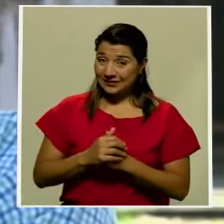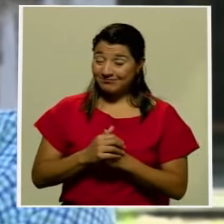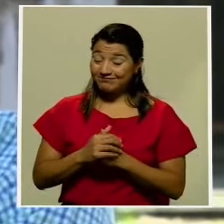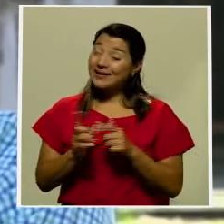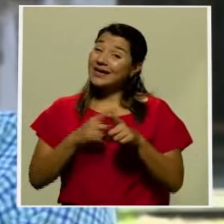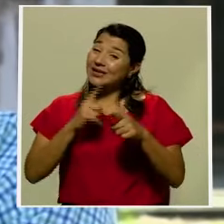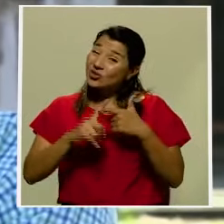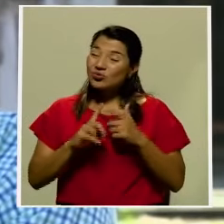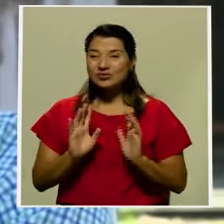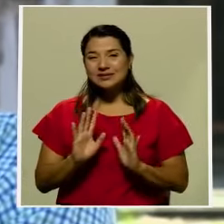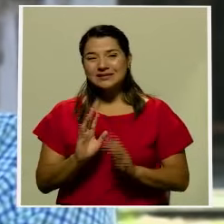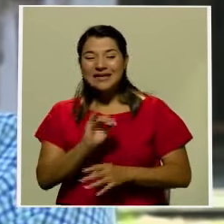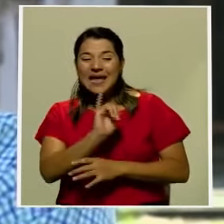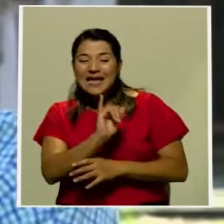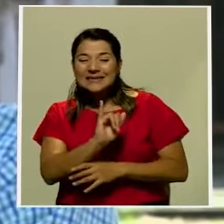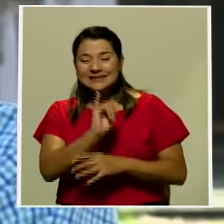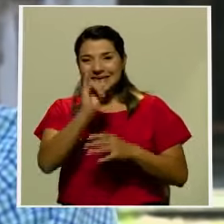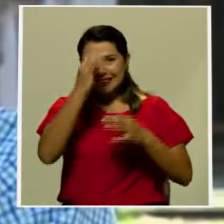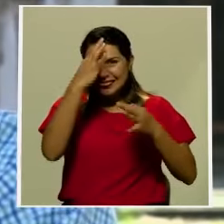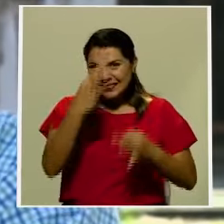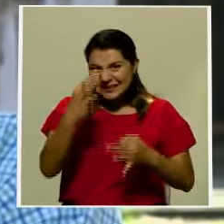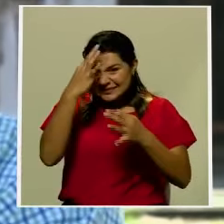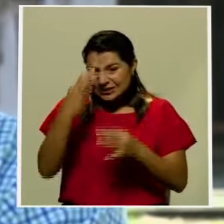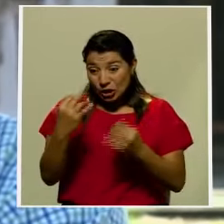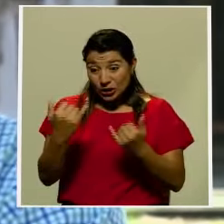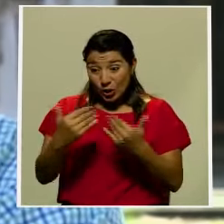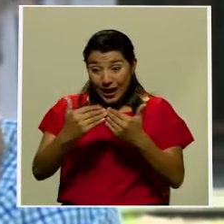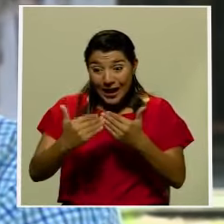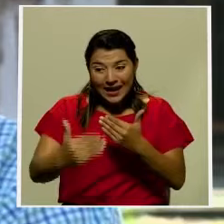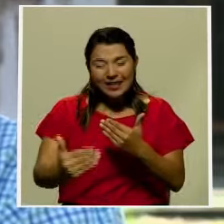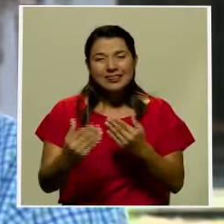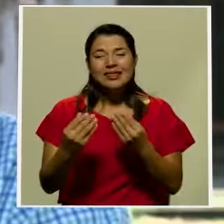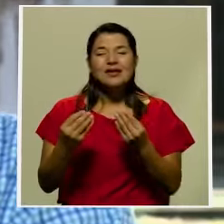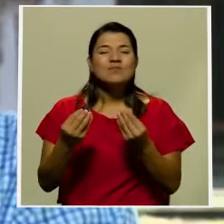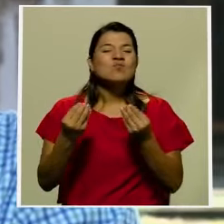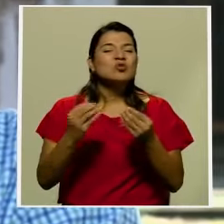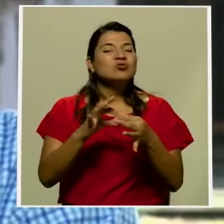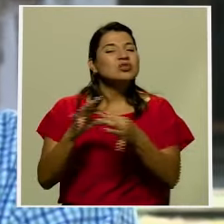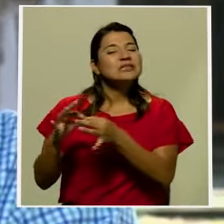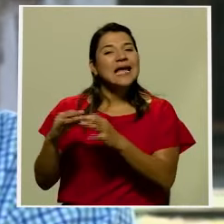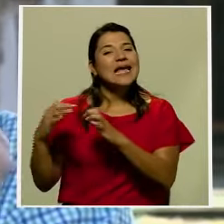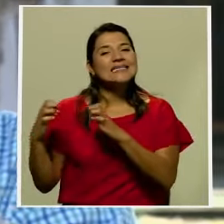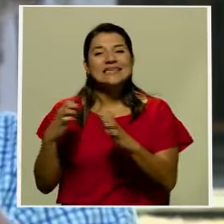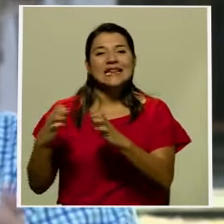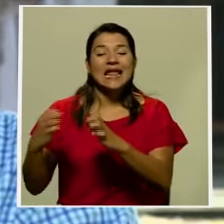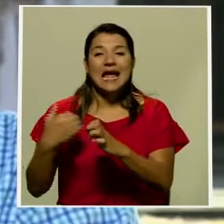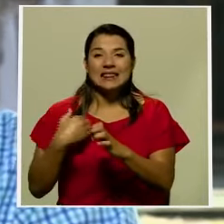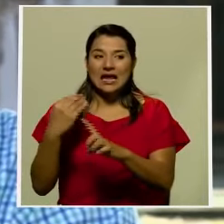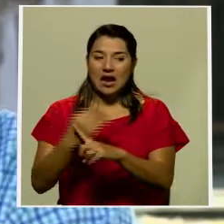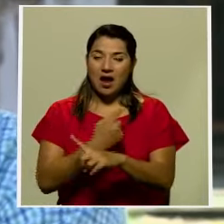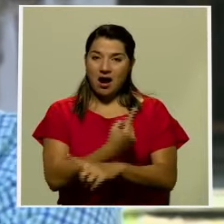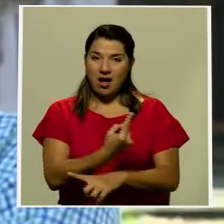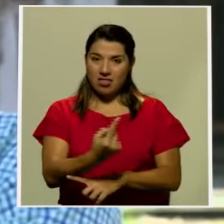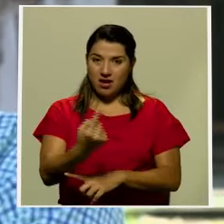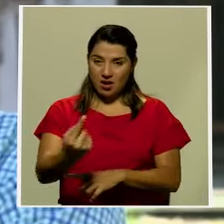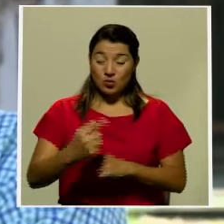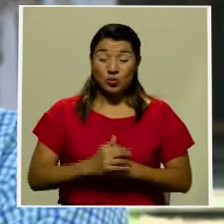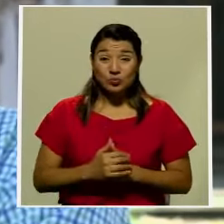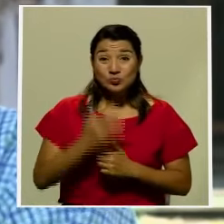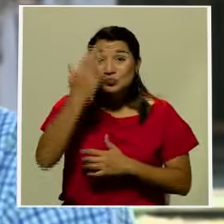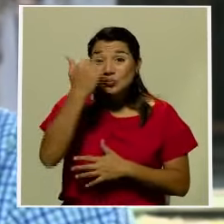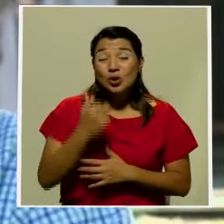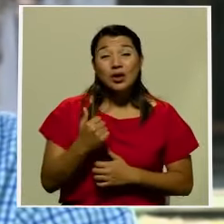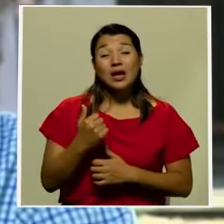muy estratégico un poco como los partidos se van a desenvolver porque como pocas veces en la historia